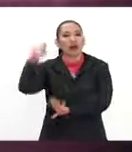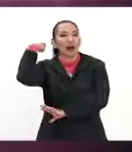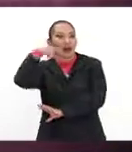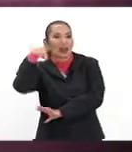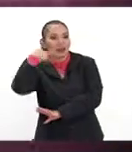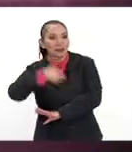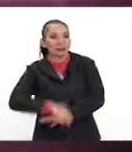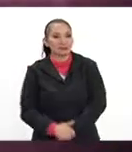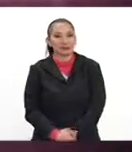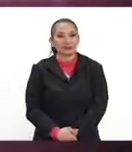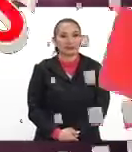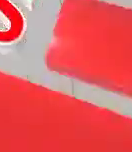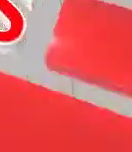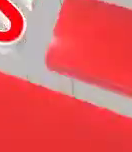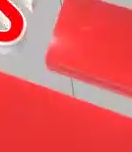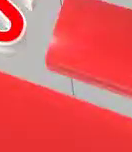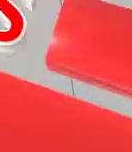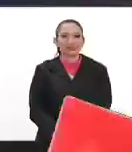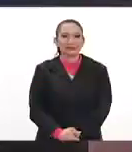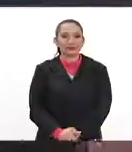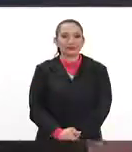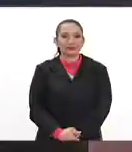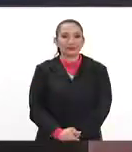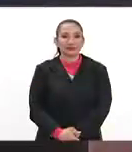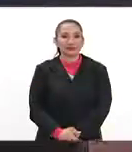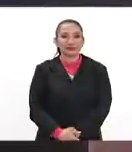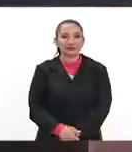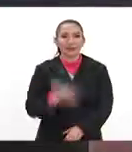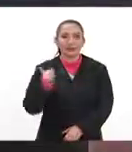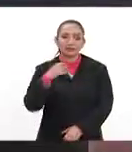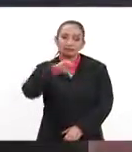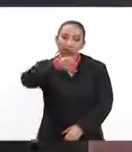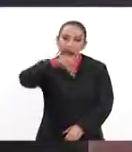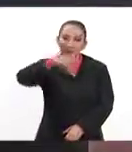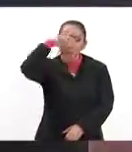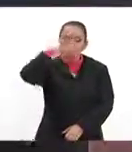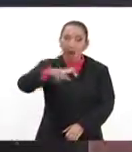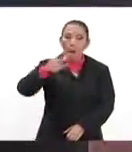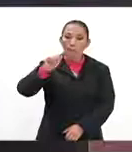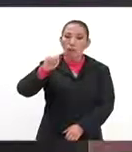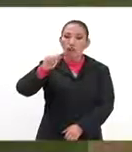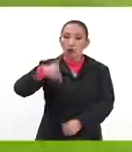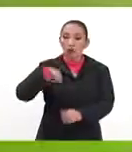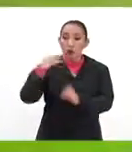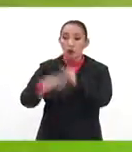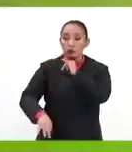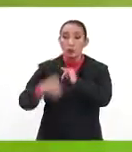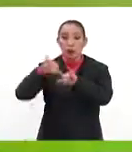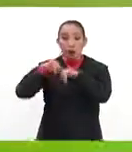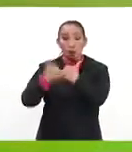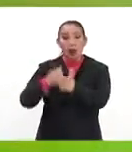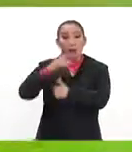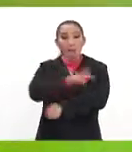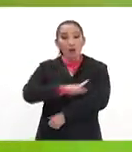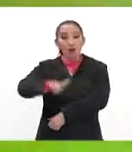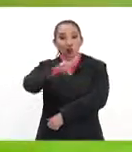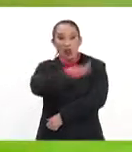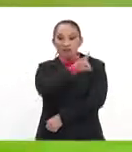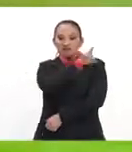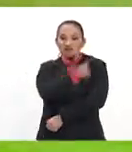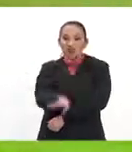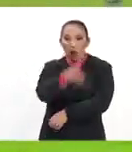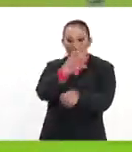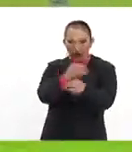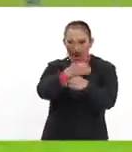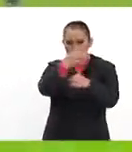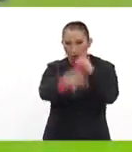de Querétaro. Y el mexicanísimo Porto avanzó a las semifinales de la Copa de Portugal al derrotar en